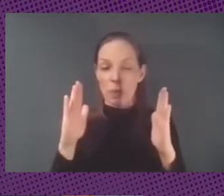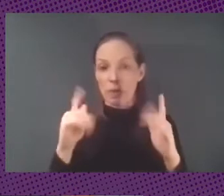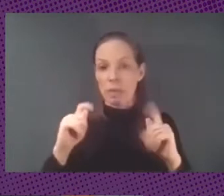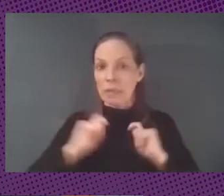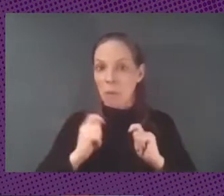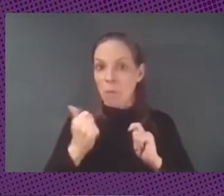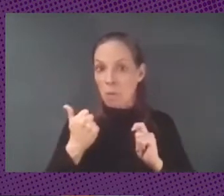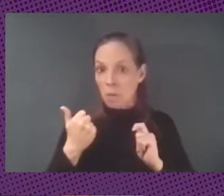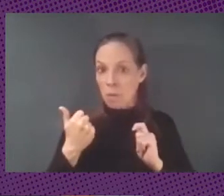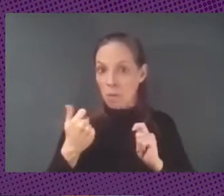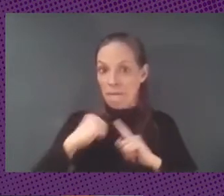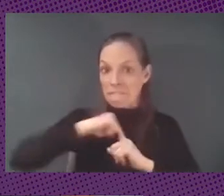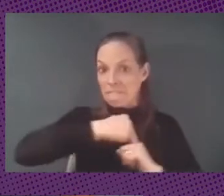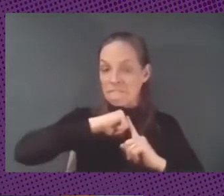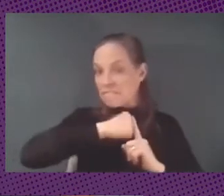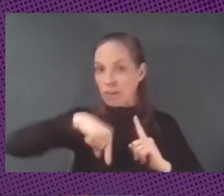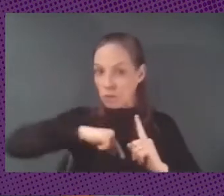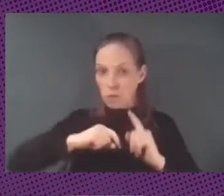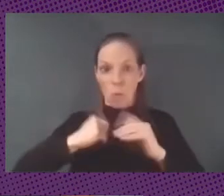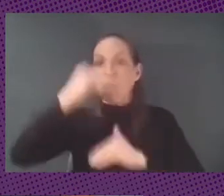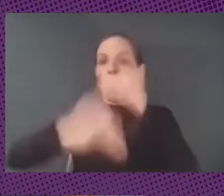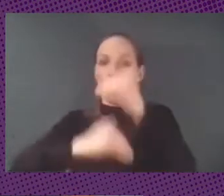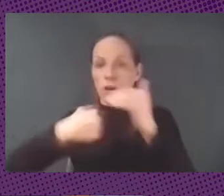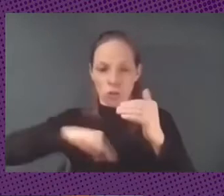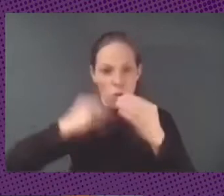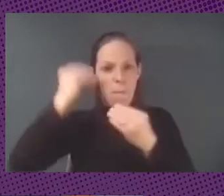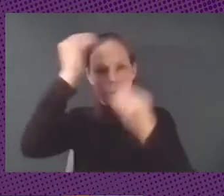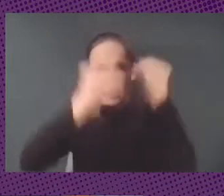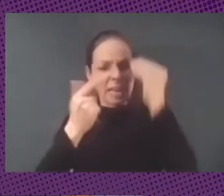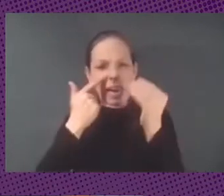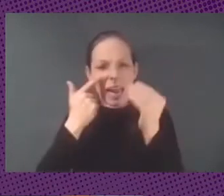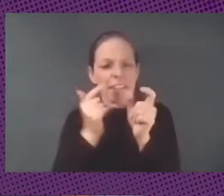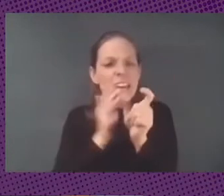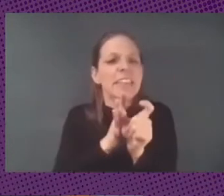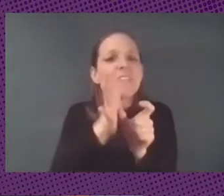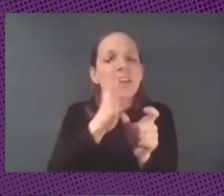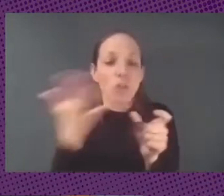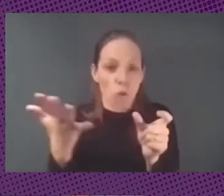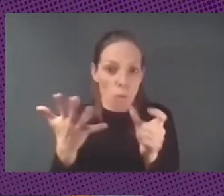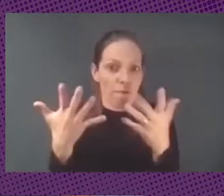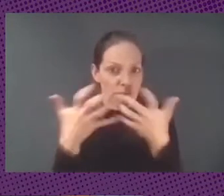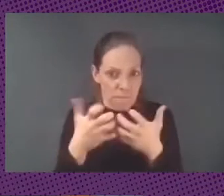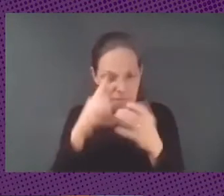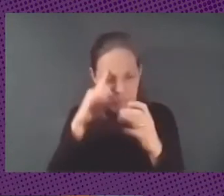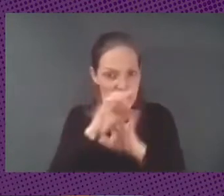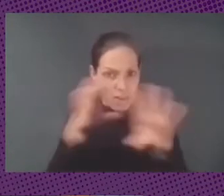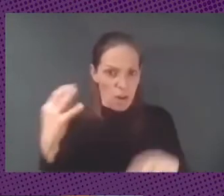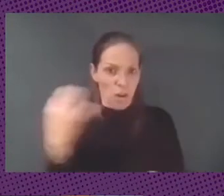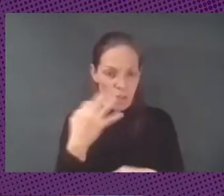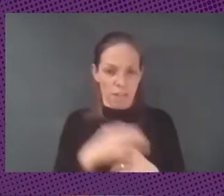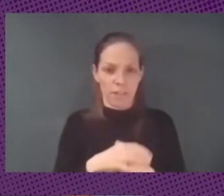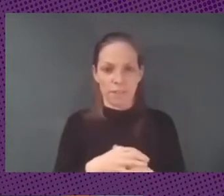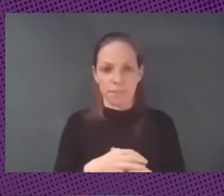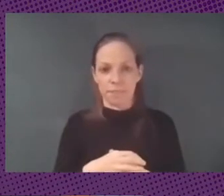hagamos a que avancemos y a que pensemos esa definición por el momento y complementando un poco todas